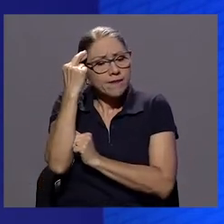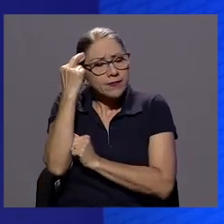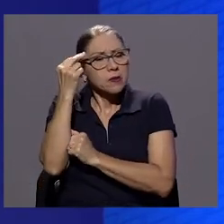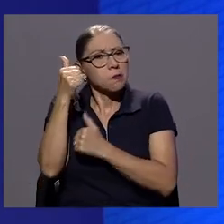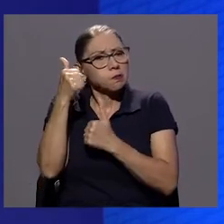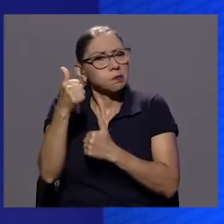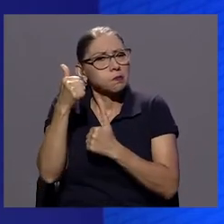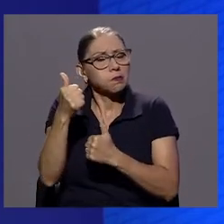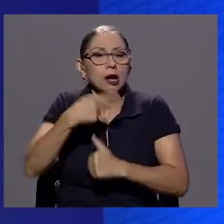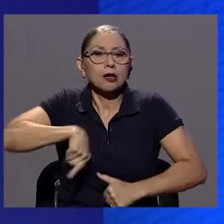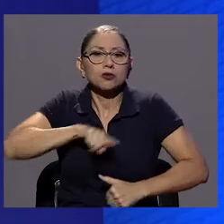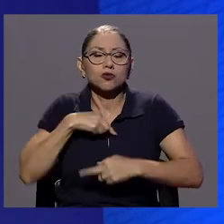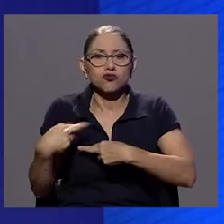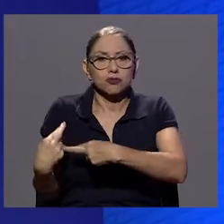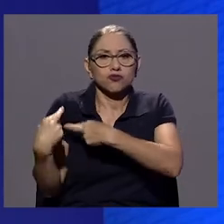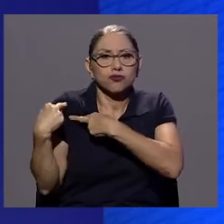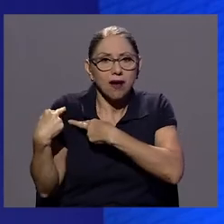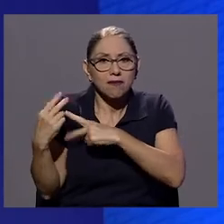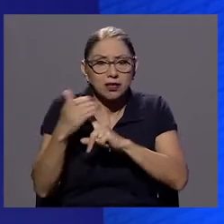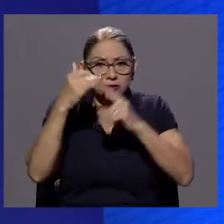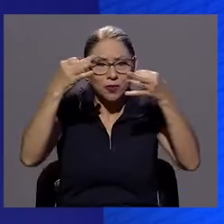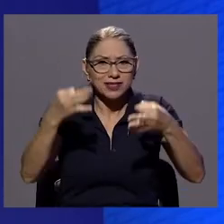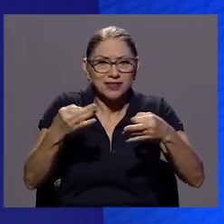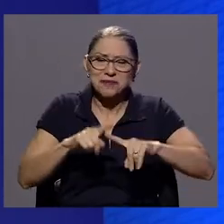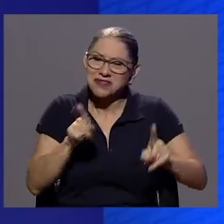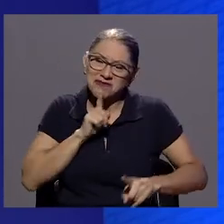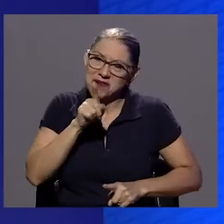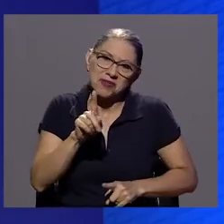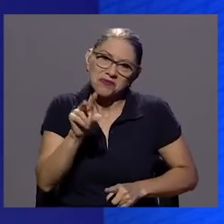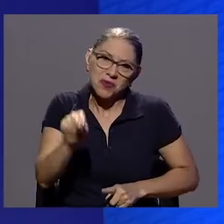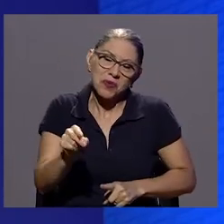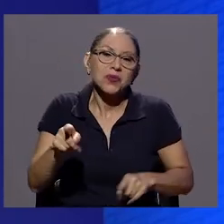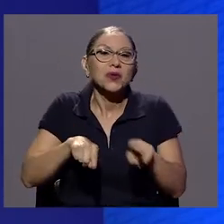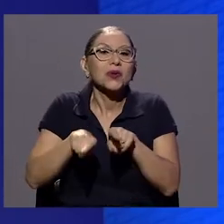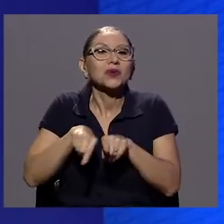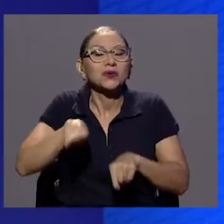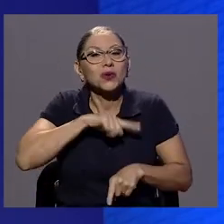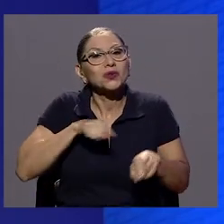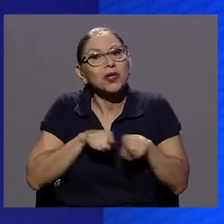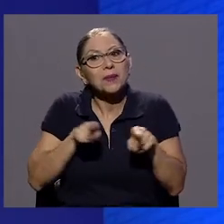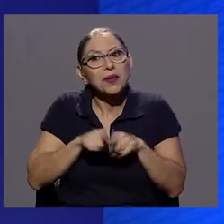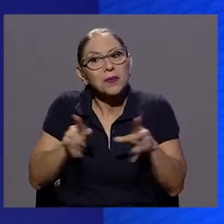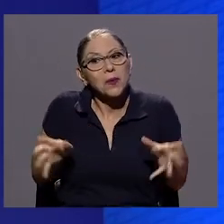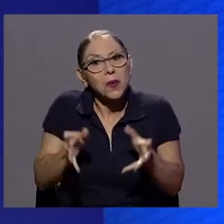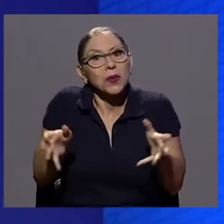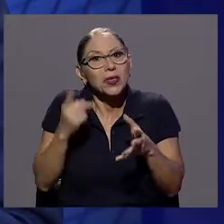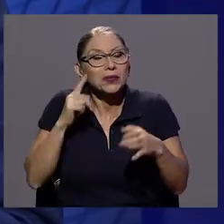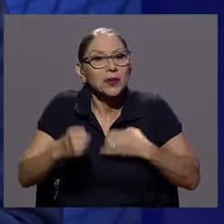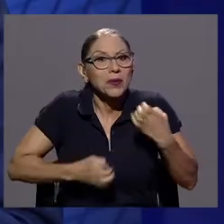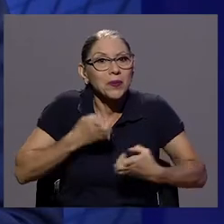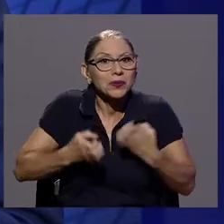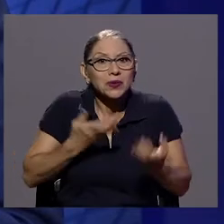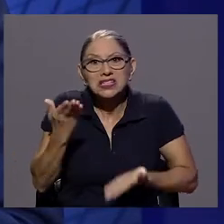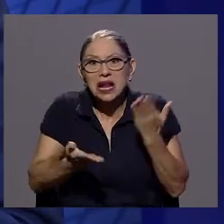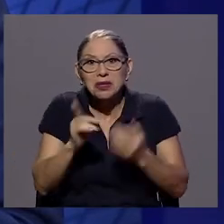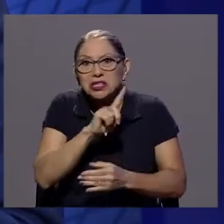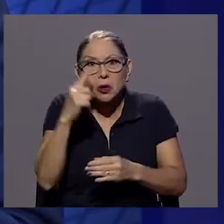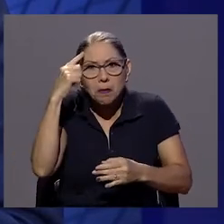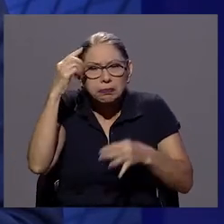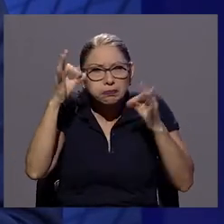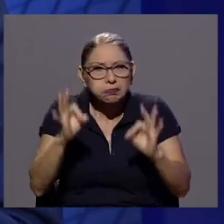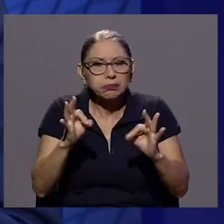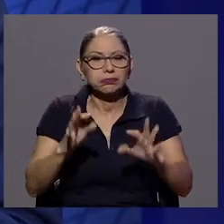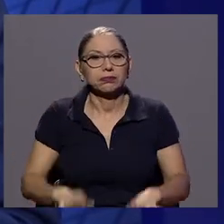responsables de nuestras decisiones, cuando que también estamos movidos por mecanismos que nos llevan a la irracionalidad. Claro, y